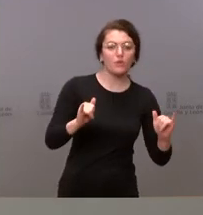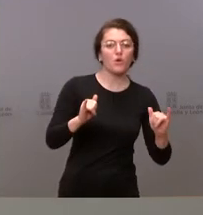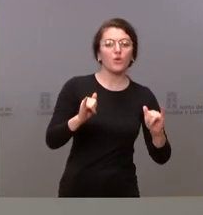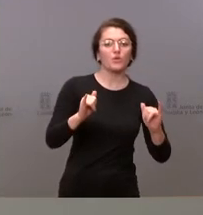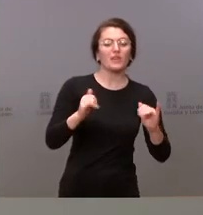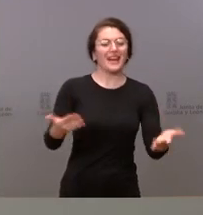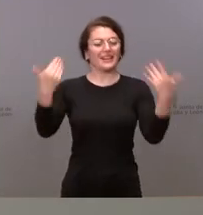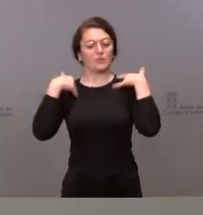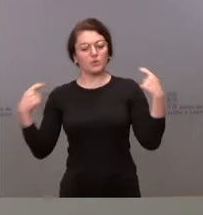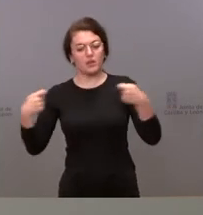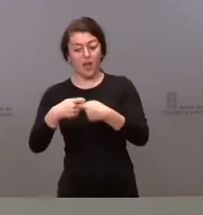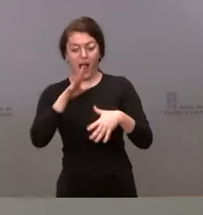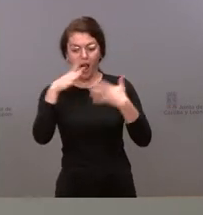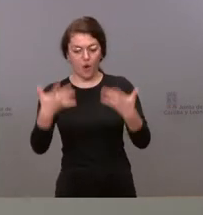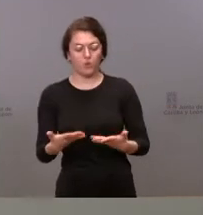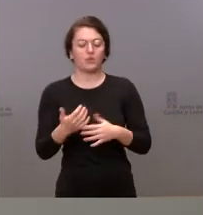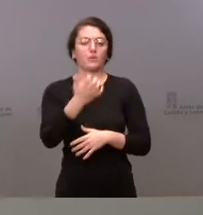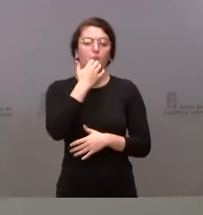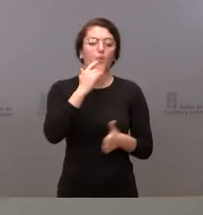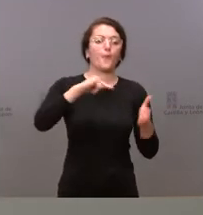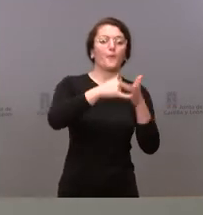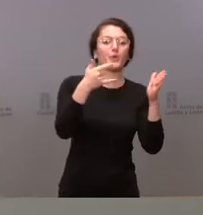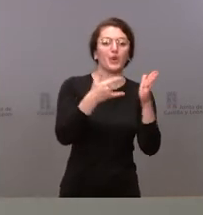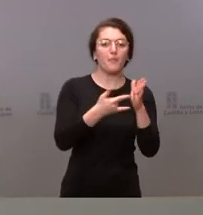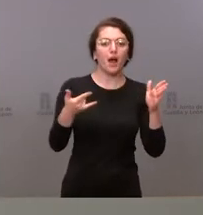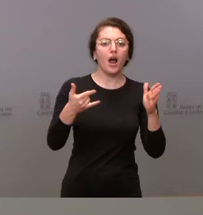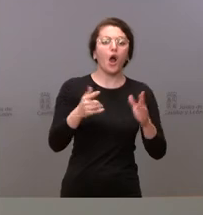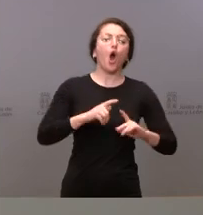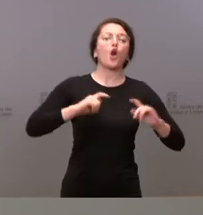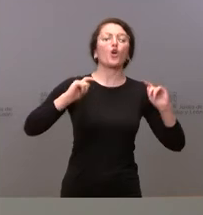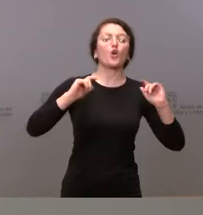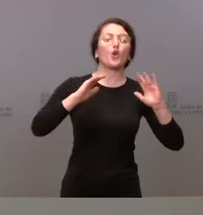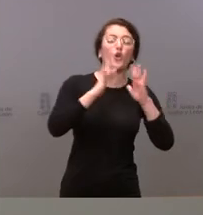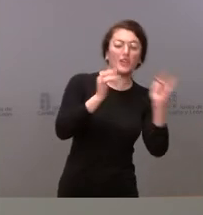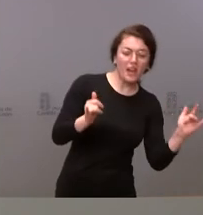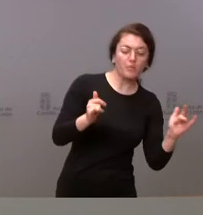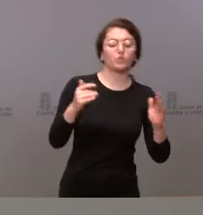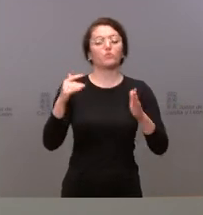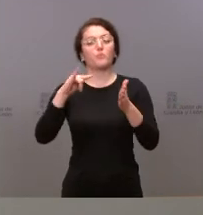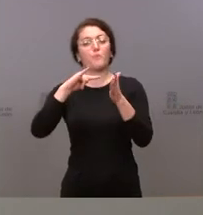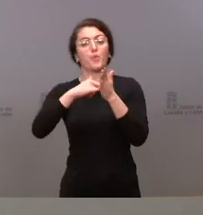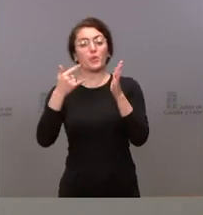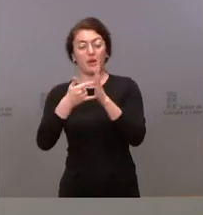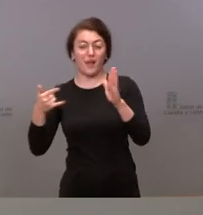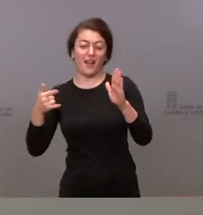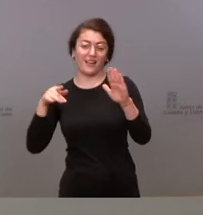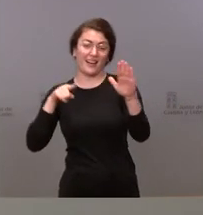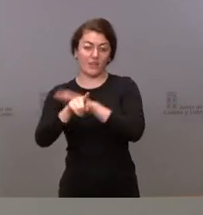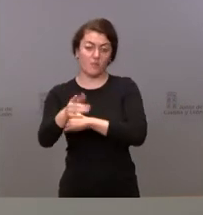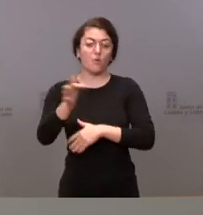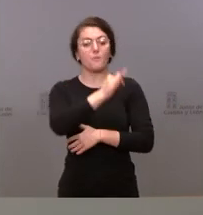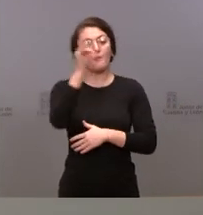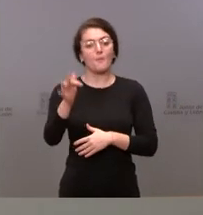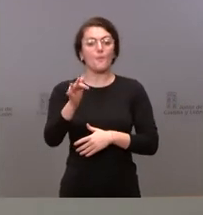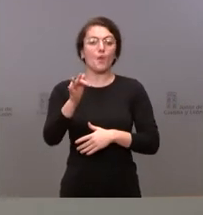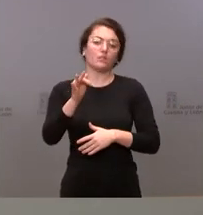que existen ahora mismo, el programa Conciliamos, el programa Crecemos, así como otras líneas de ayuda. Este es el